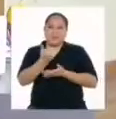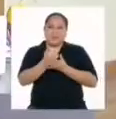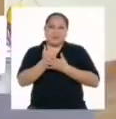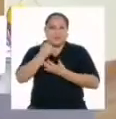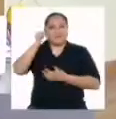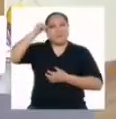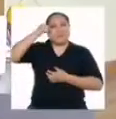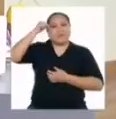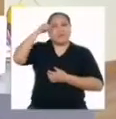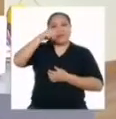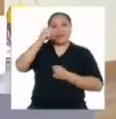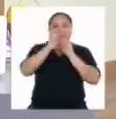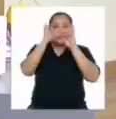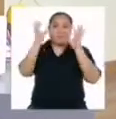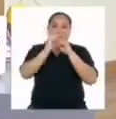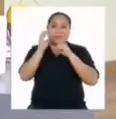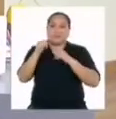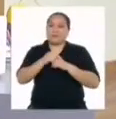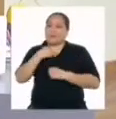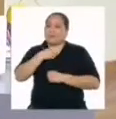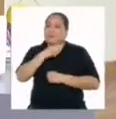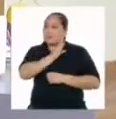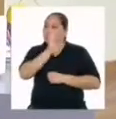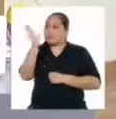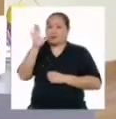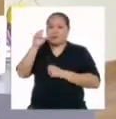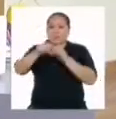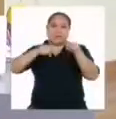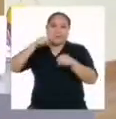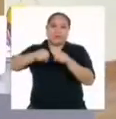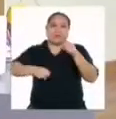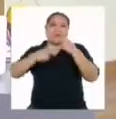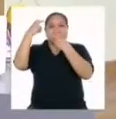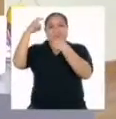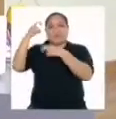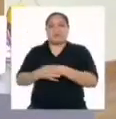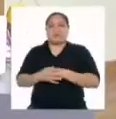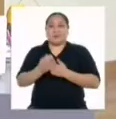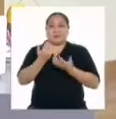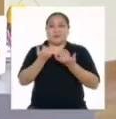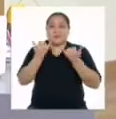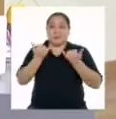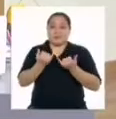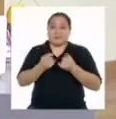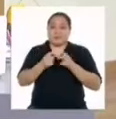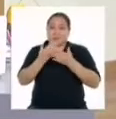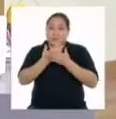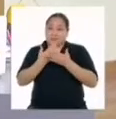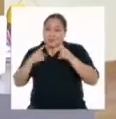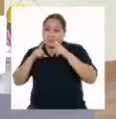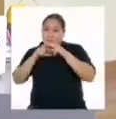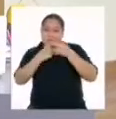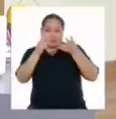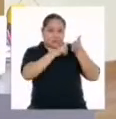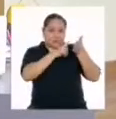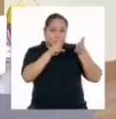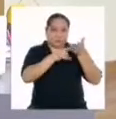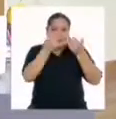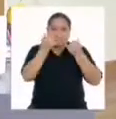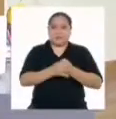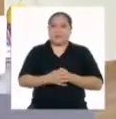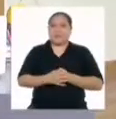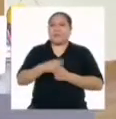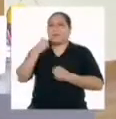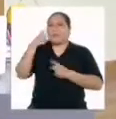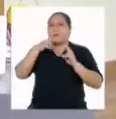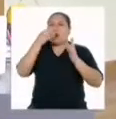recordar aquellos días en que solía pasear en bicicleta. Ahora, antes de empezar con nuestra lectura de hoy, repasemos los criterios que